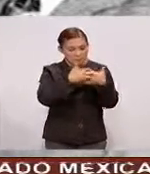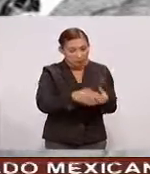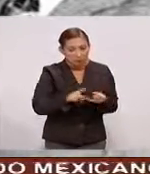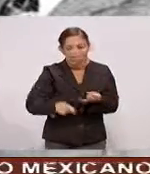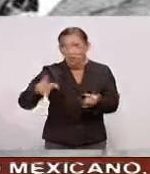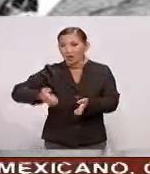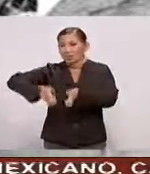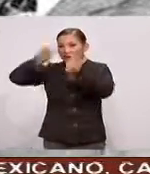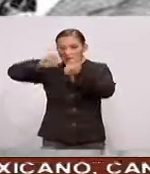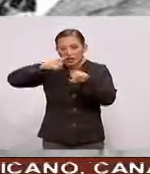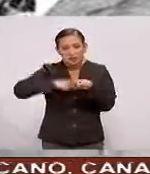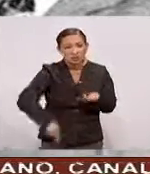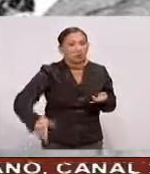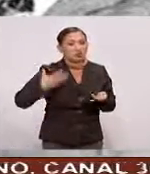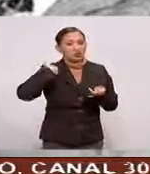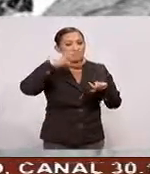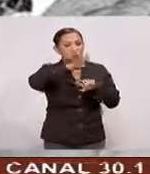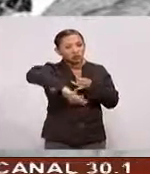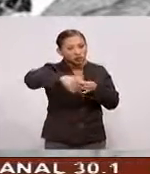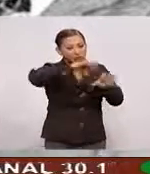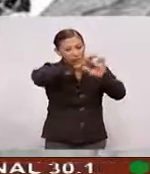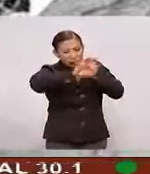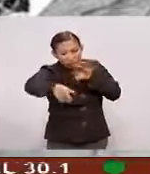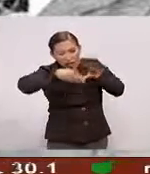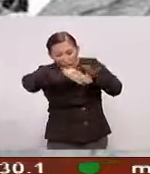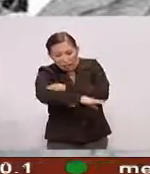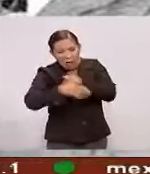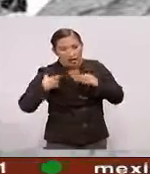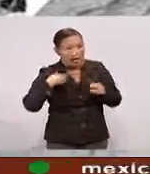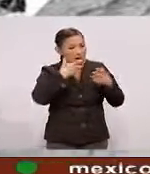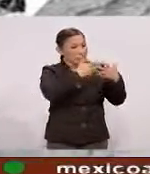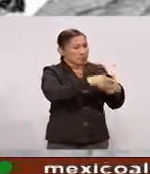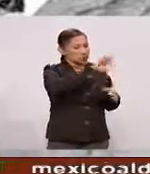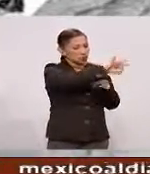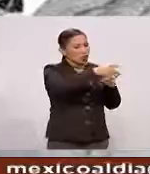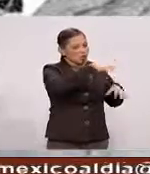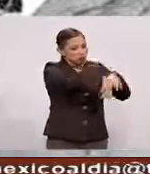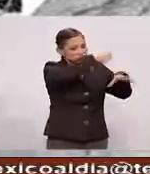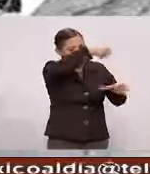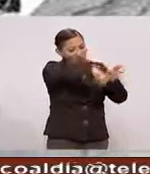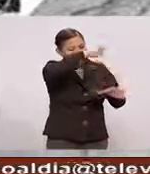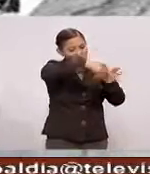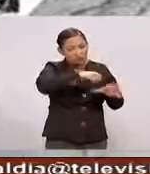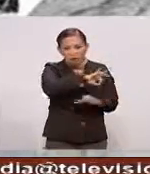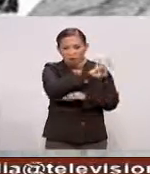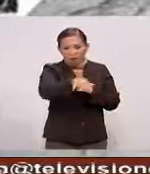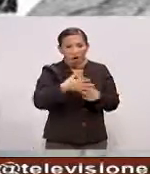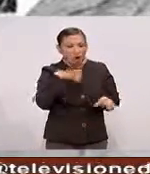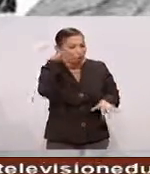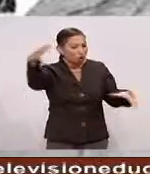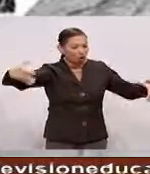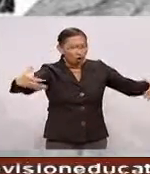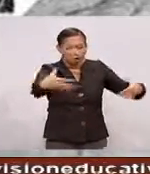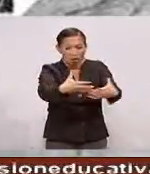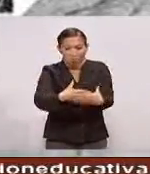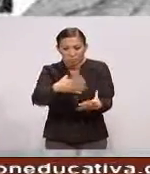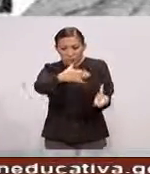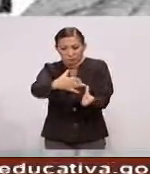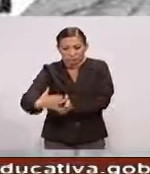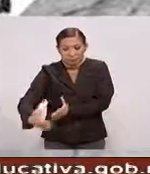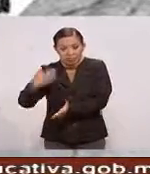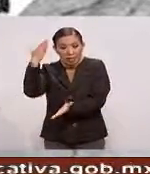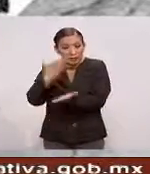Instalaciones Edificios Oleoductos Refinerías Que la expropiación Decretada Solo se dirige A eliminar